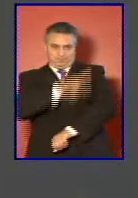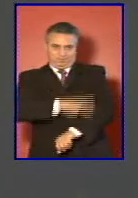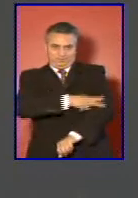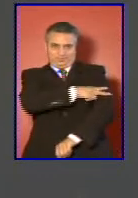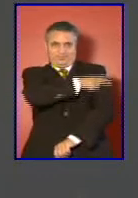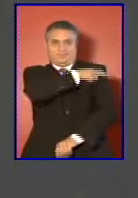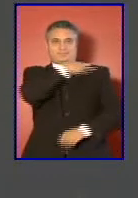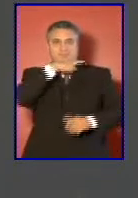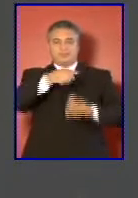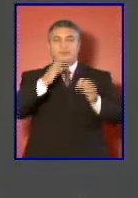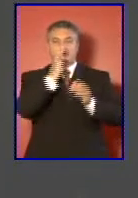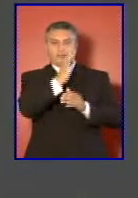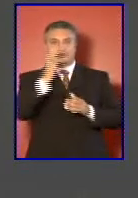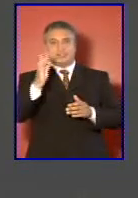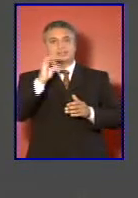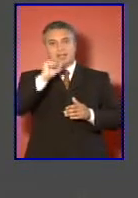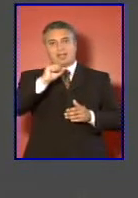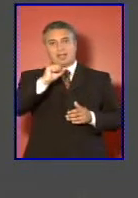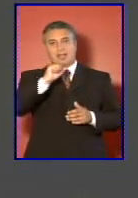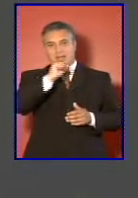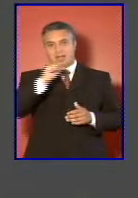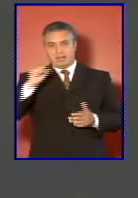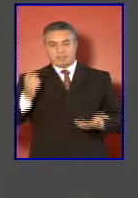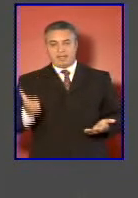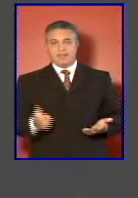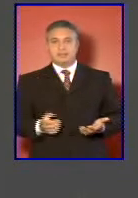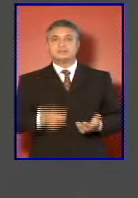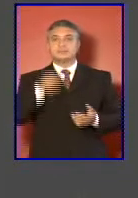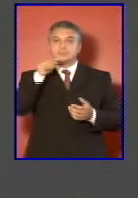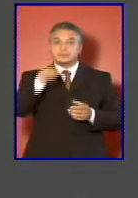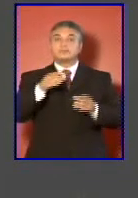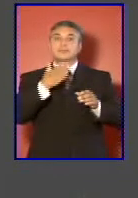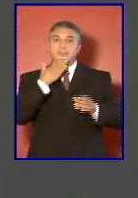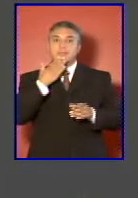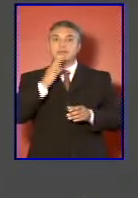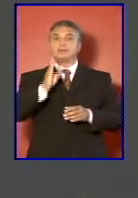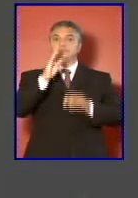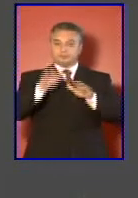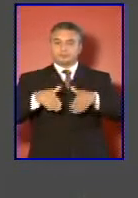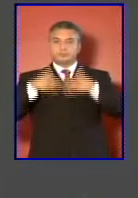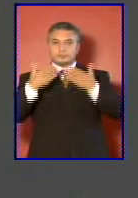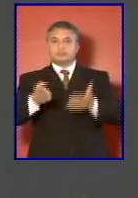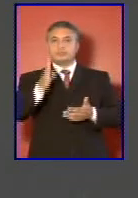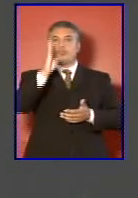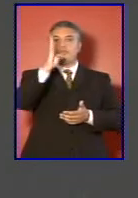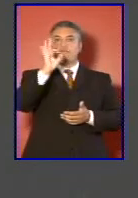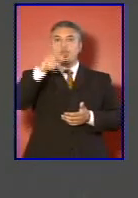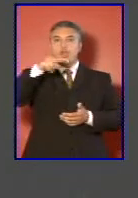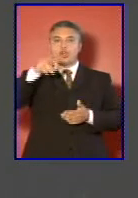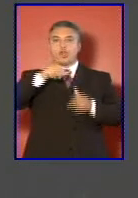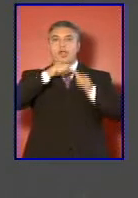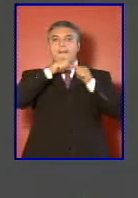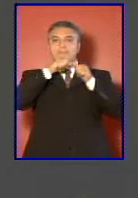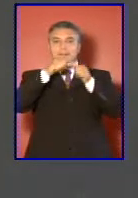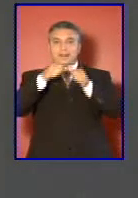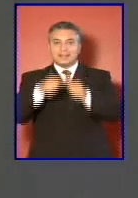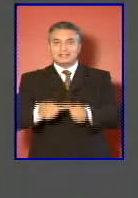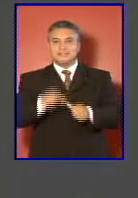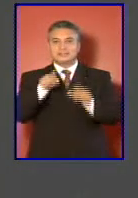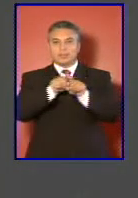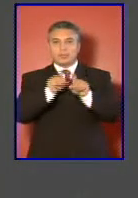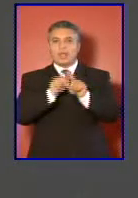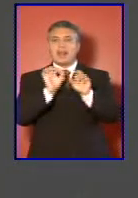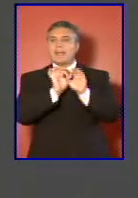Un aspecto extraordinariamente importante es establecer bonos de permanencia especiales para especialidades